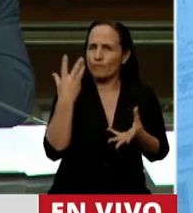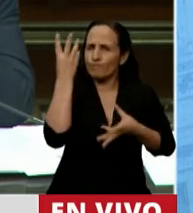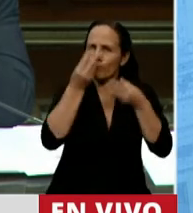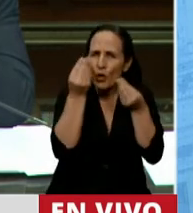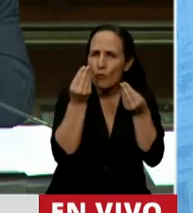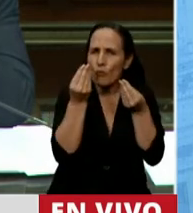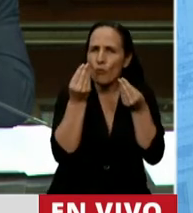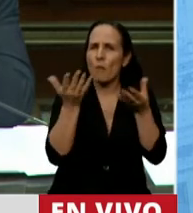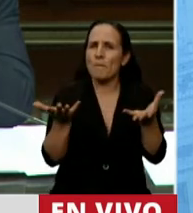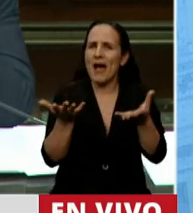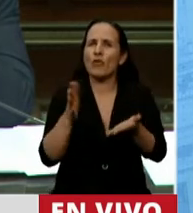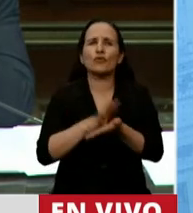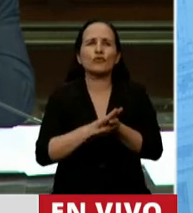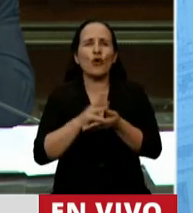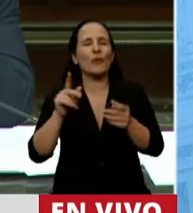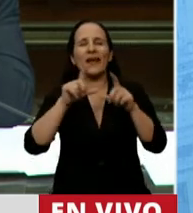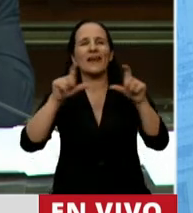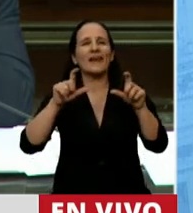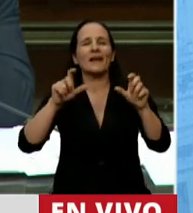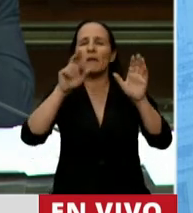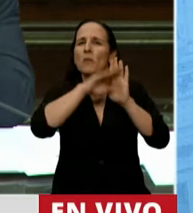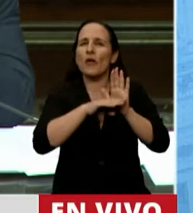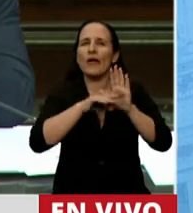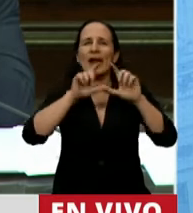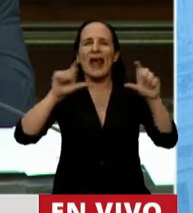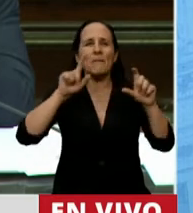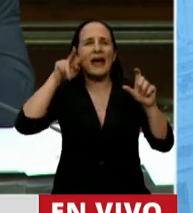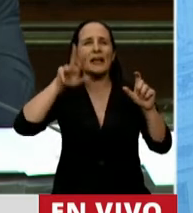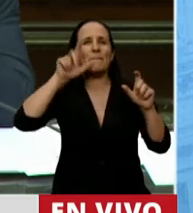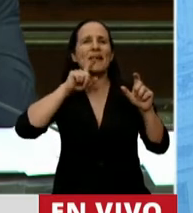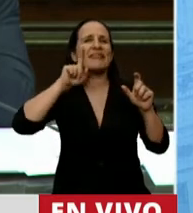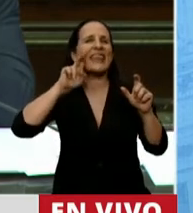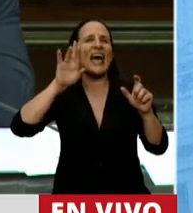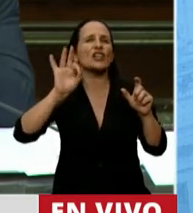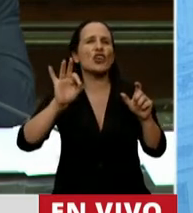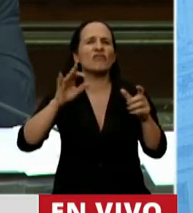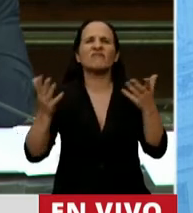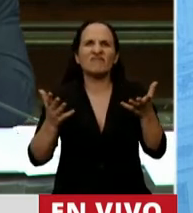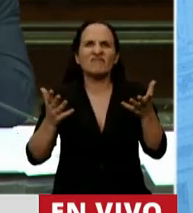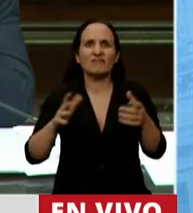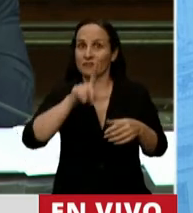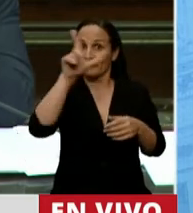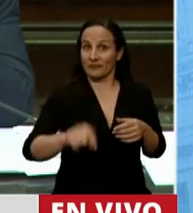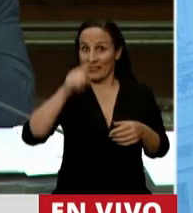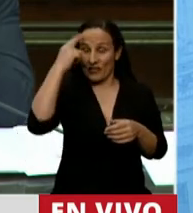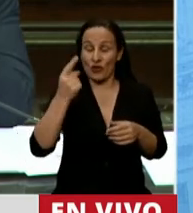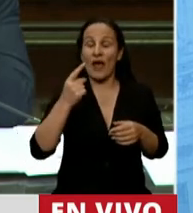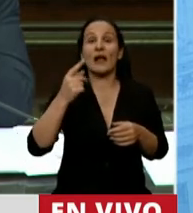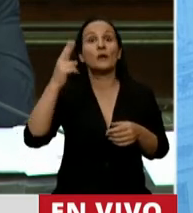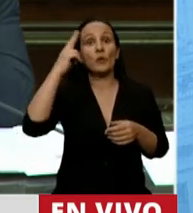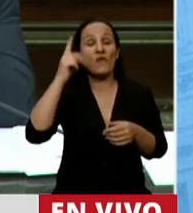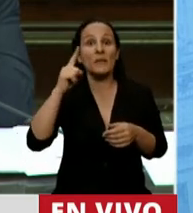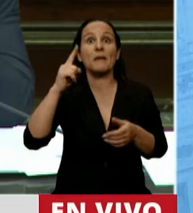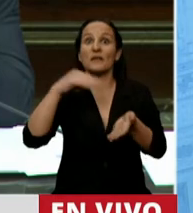es en cuanto al programa alimentario. Todo el Gobierno Nacional dispuso de 9.300 millones de pesos para